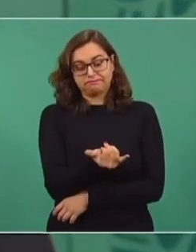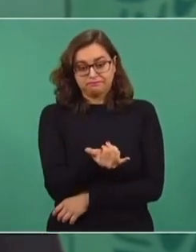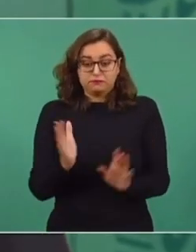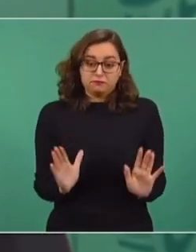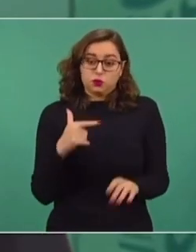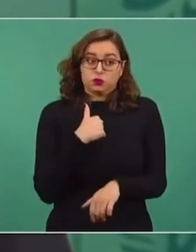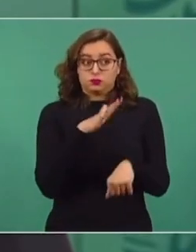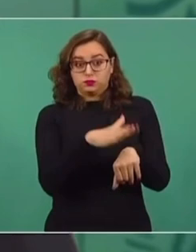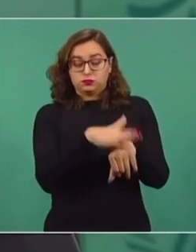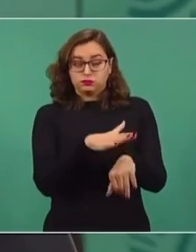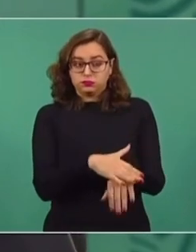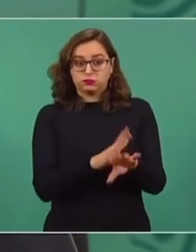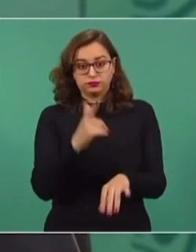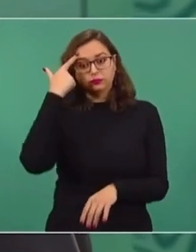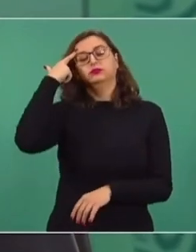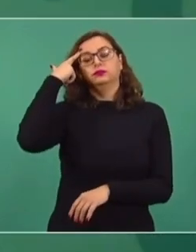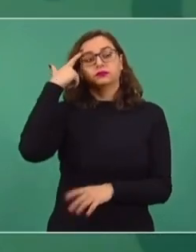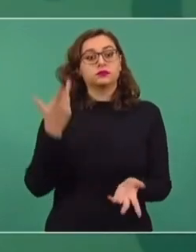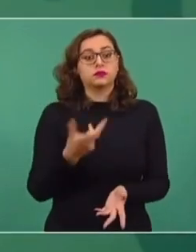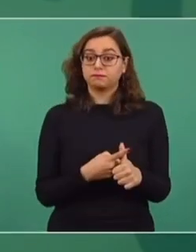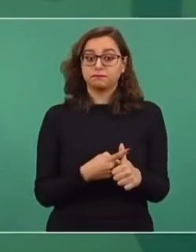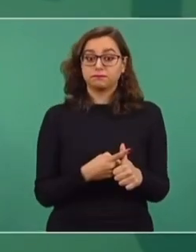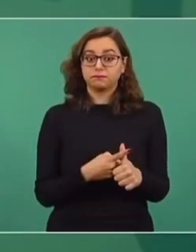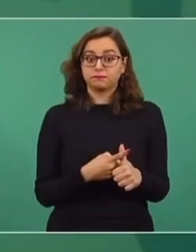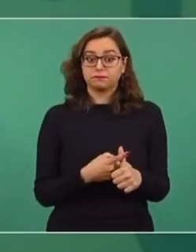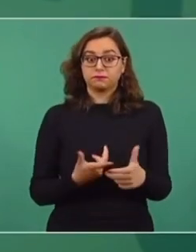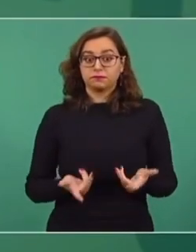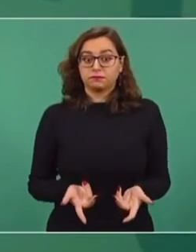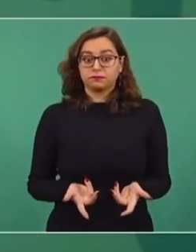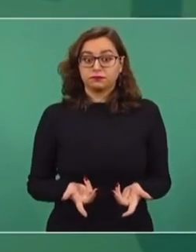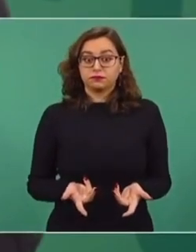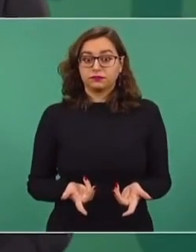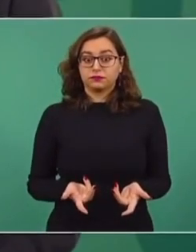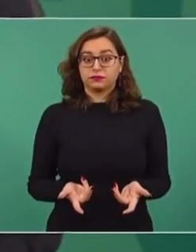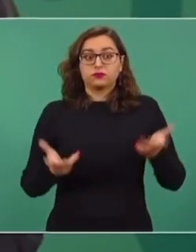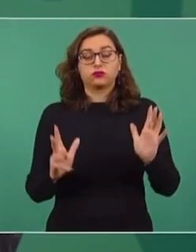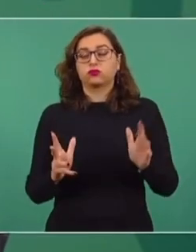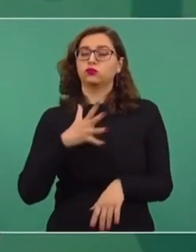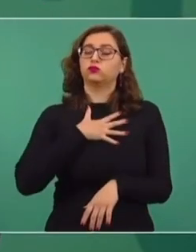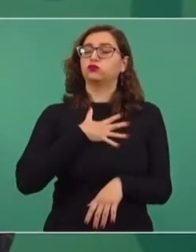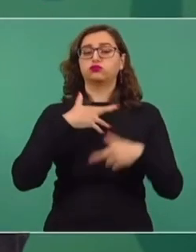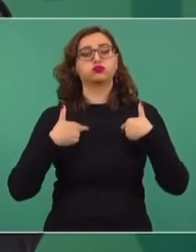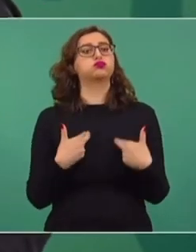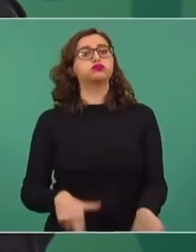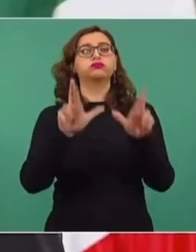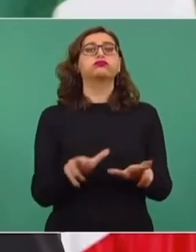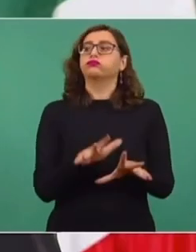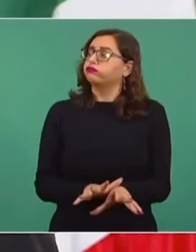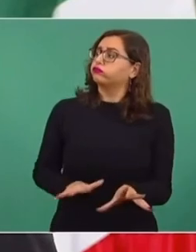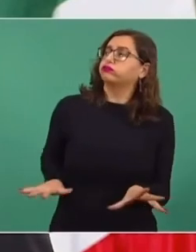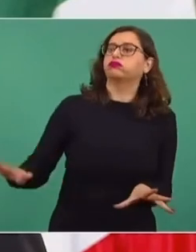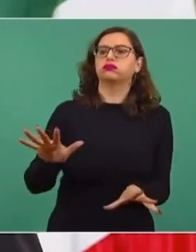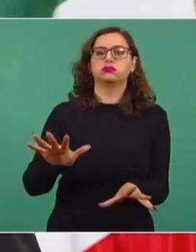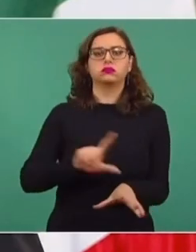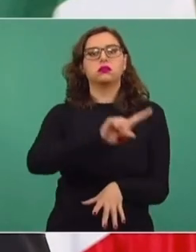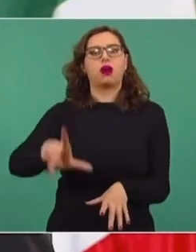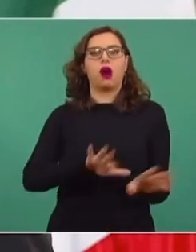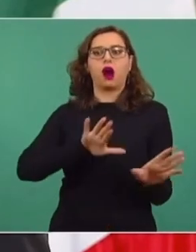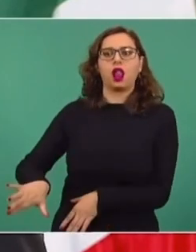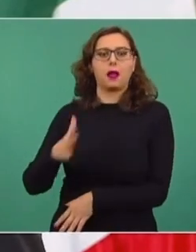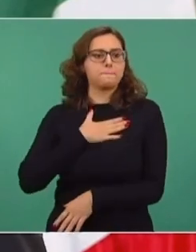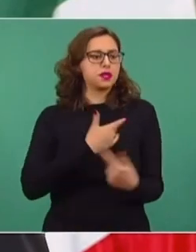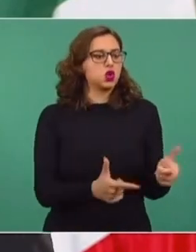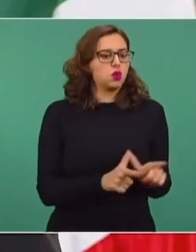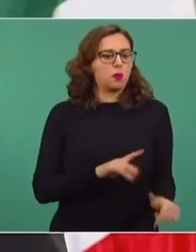a que pensaran que son representantes populares. No se pueden hacer nombrar representantes populares y actuar en función de intereses de grupos